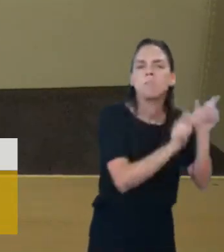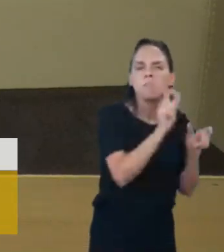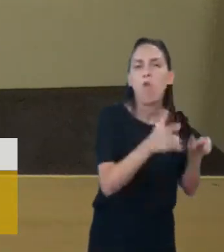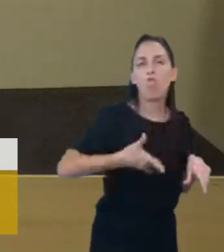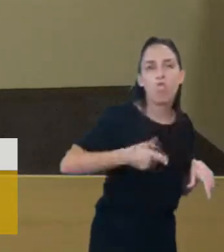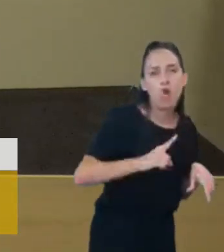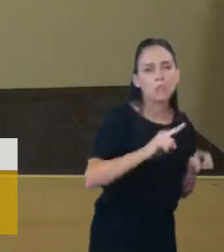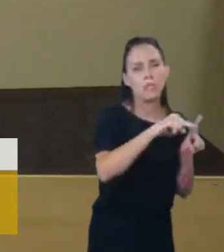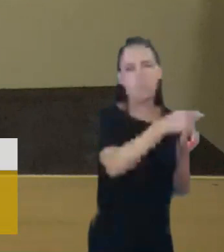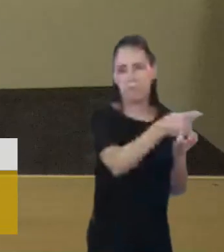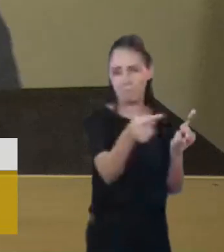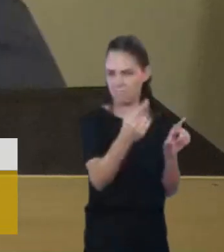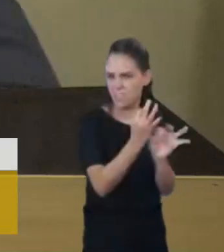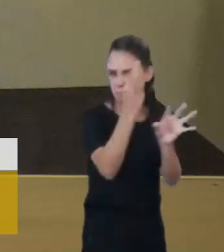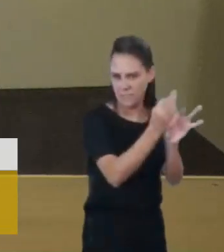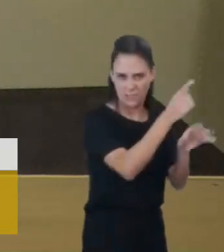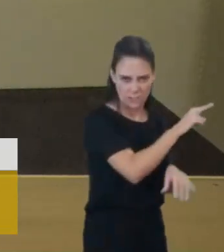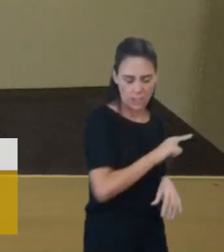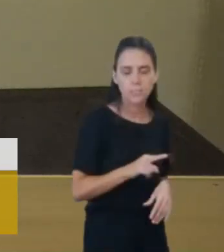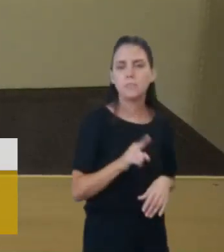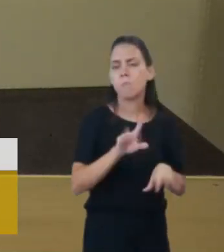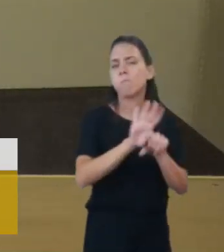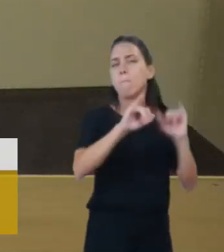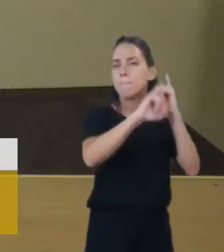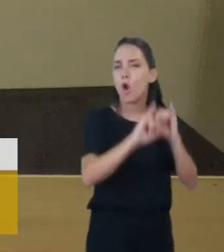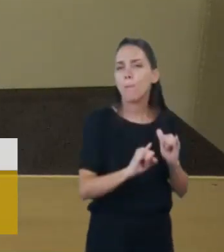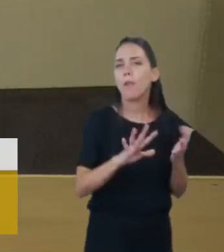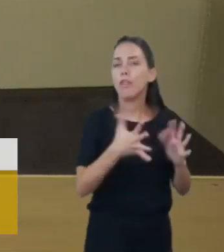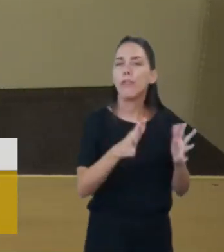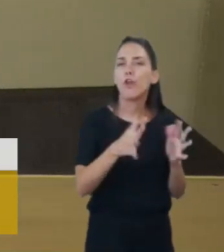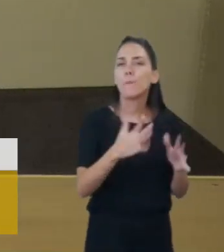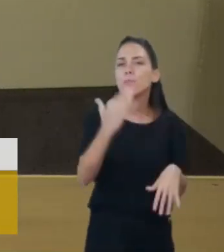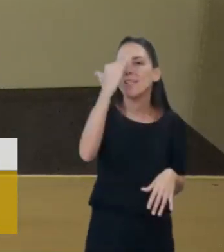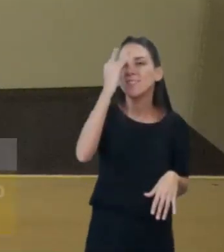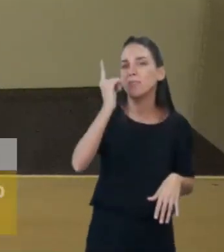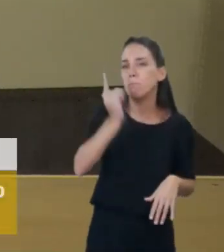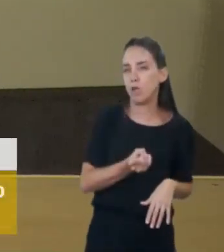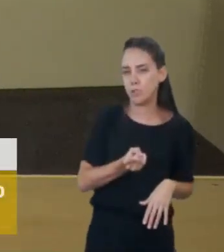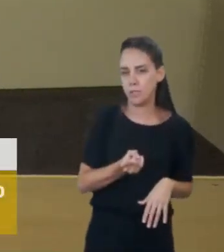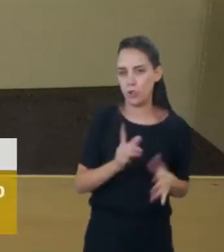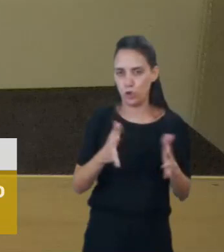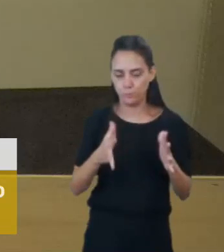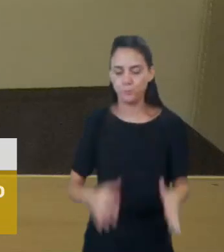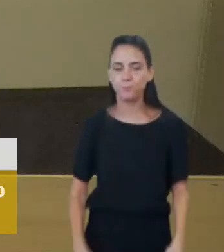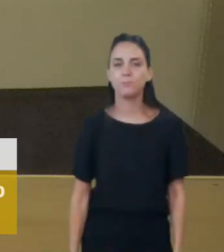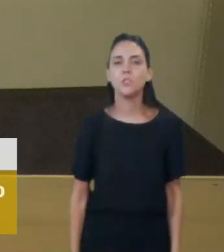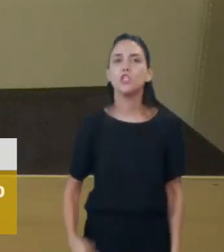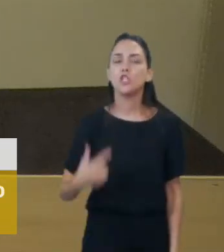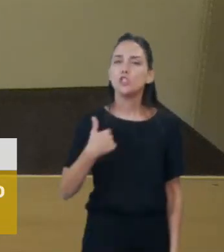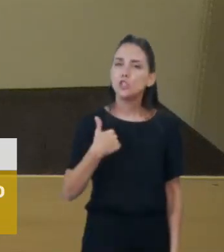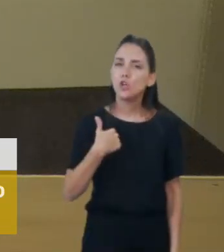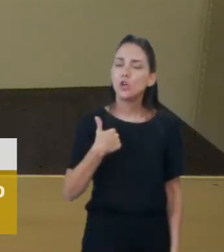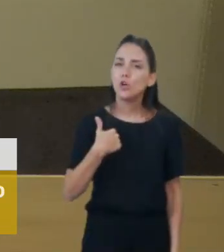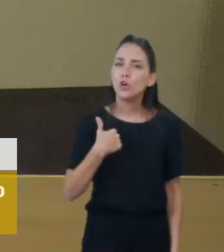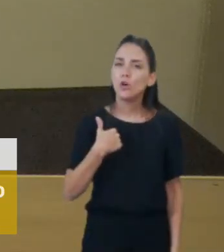ese promedio sea en aproximadamente, a grandes rasgos, un 15%. Me voy a remitir, como dice el